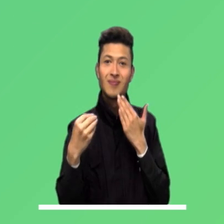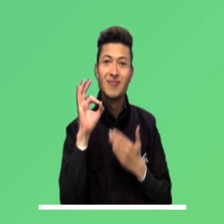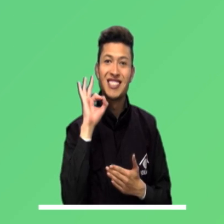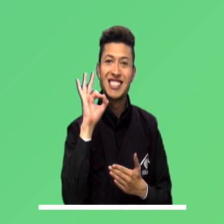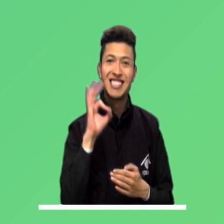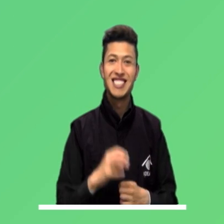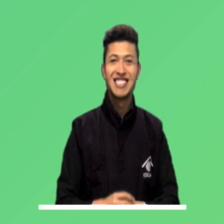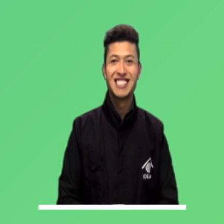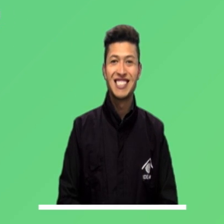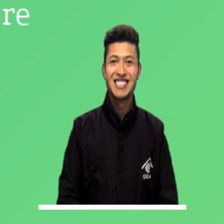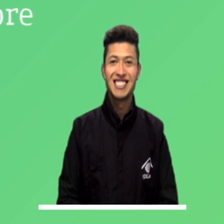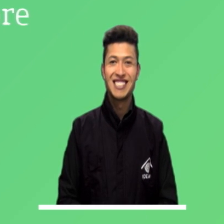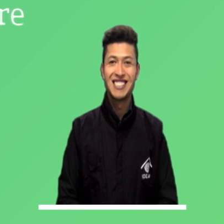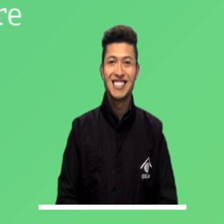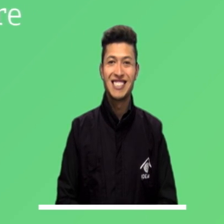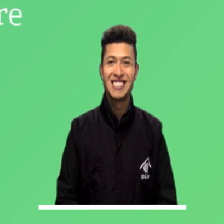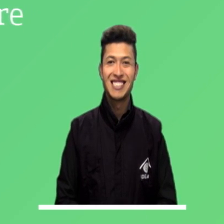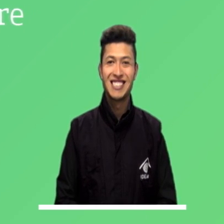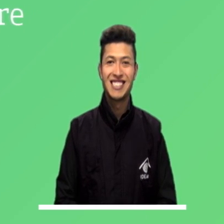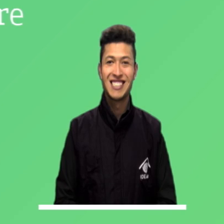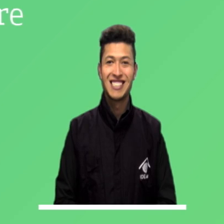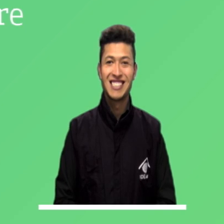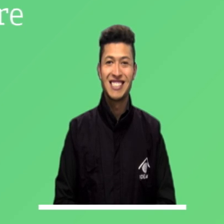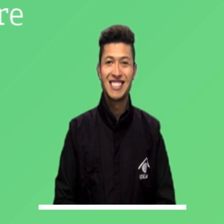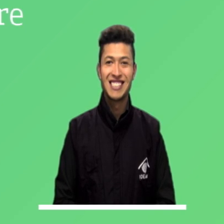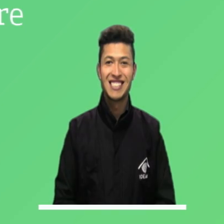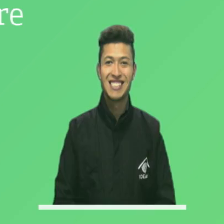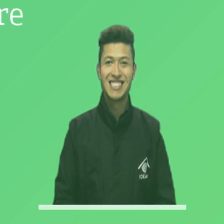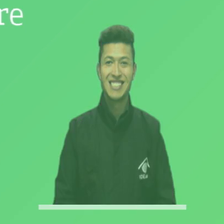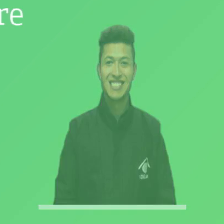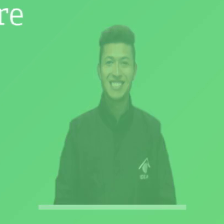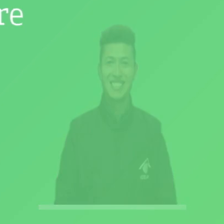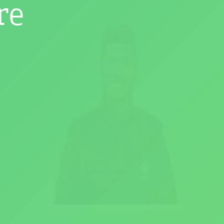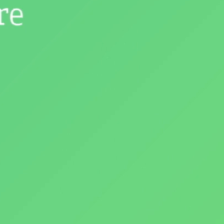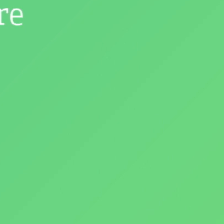Descálquenla gratis, planee su día y tome las mejores decisiones.